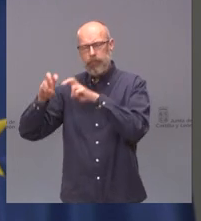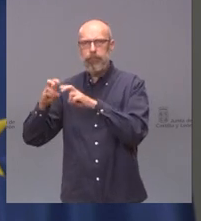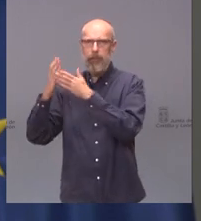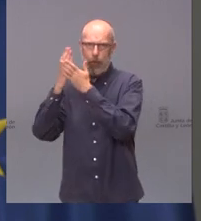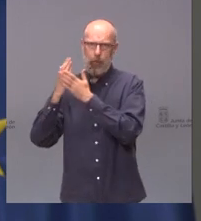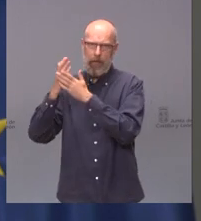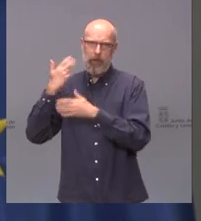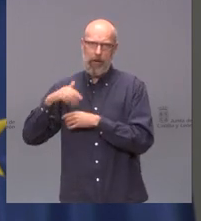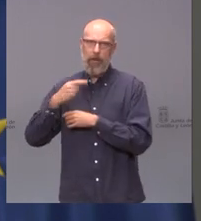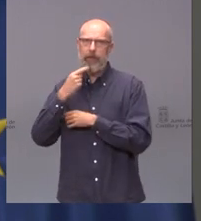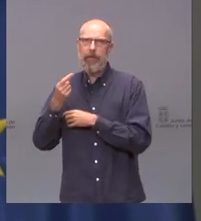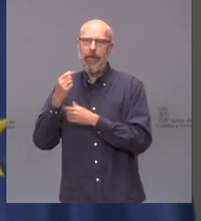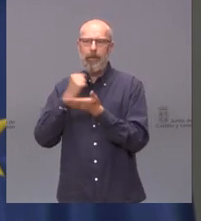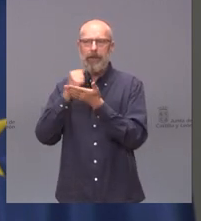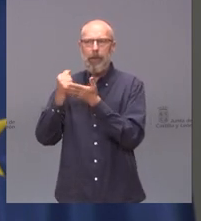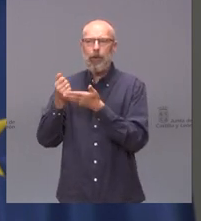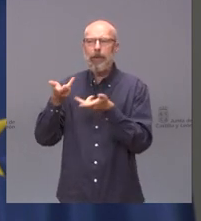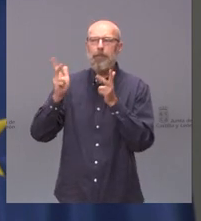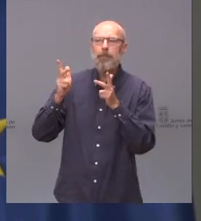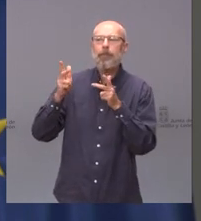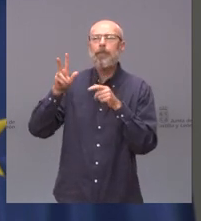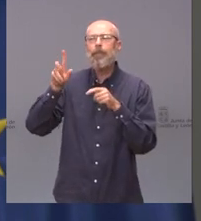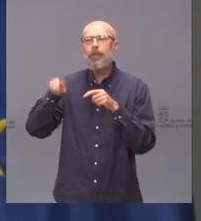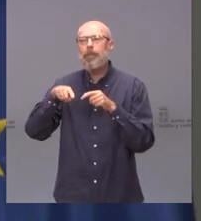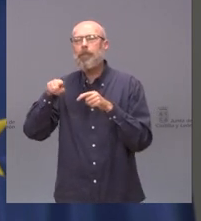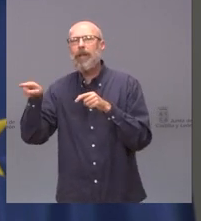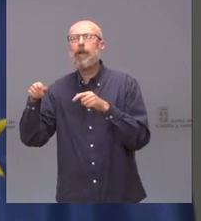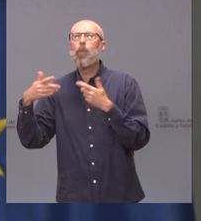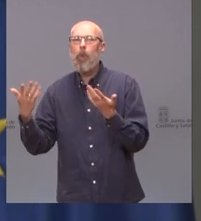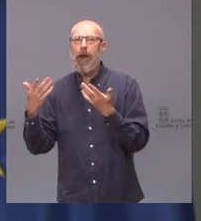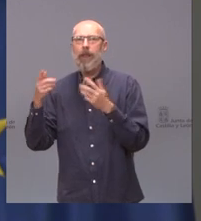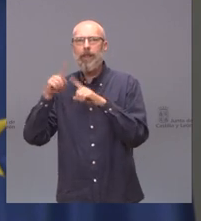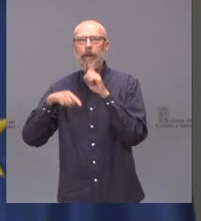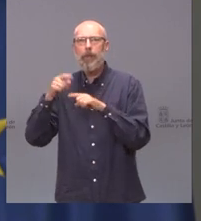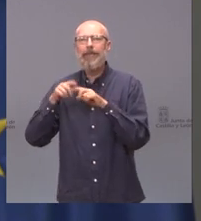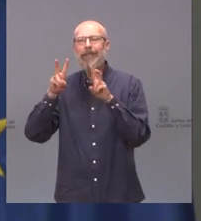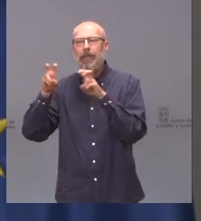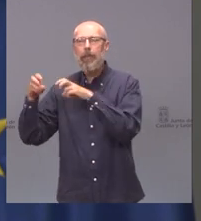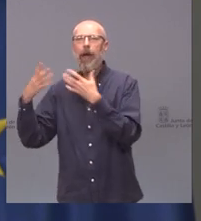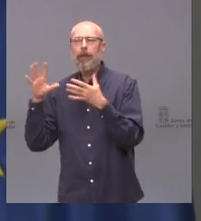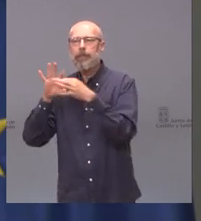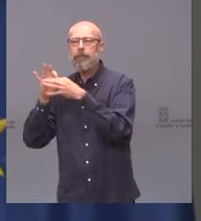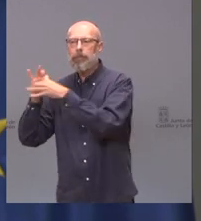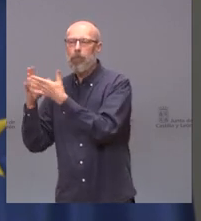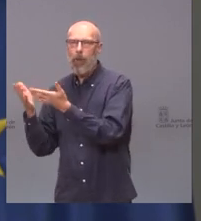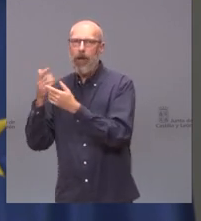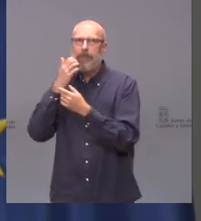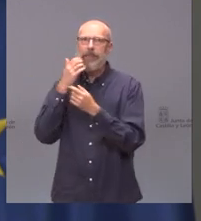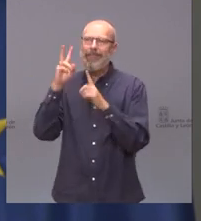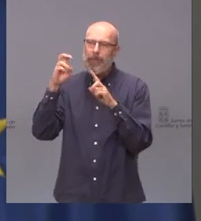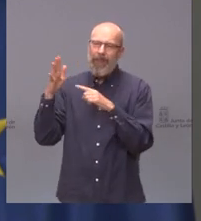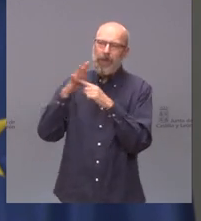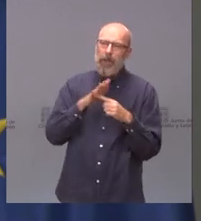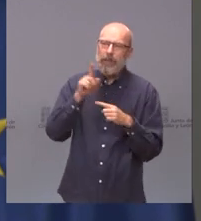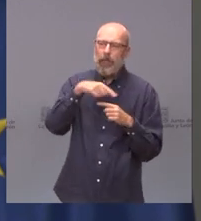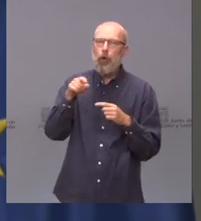con claridad sobre qué permite y qué no permite este pasaporte y cómo se regula esta discriminación o no eso no quiere decir que